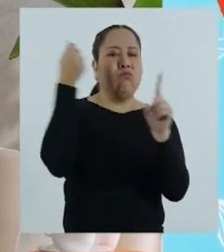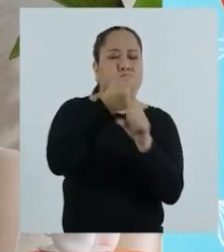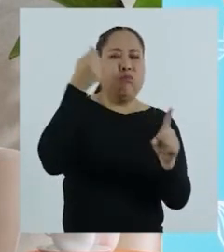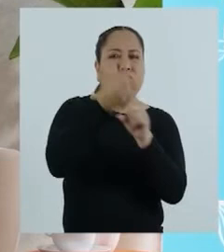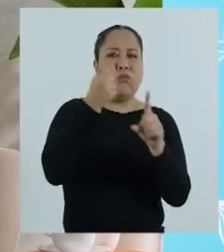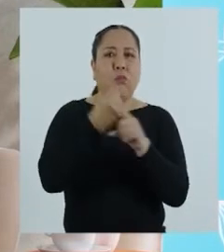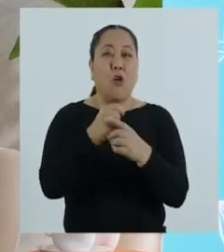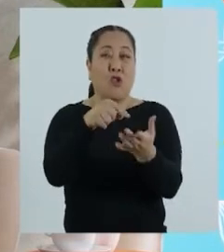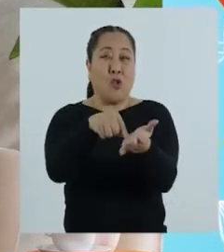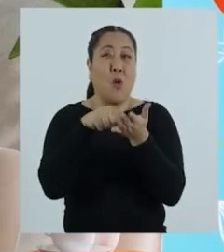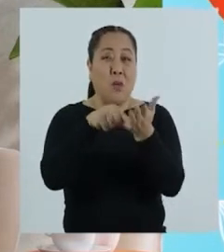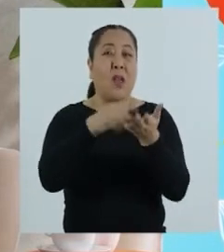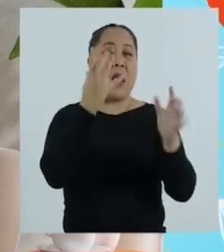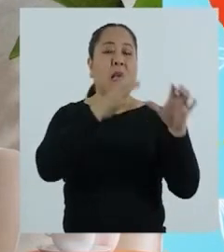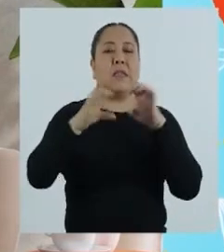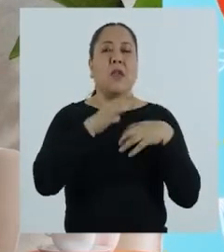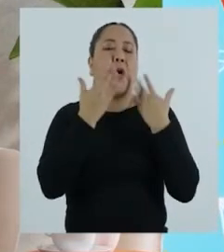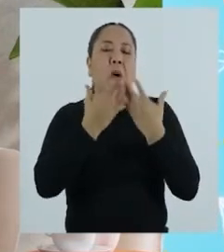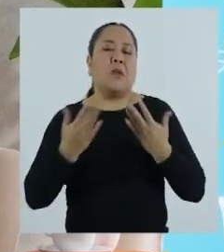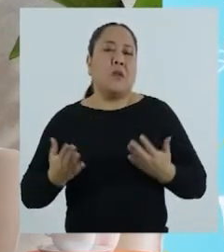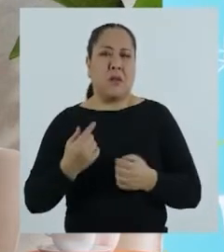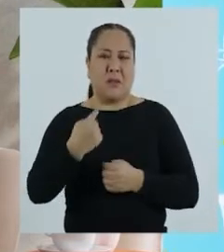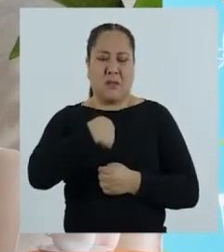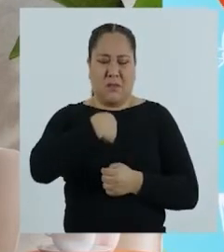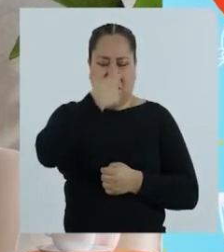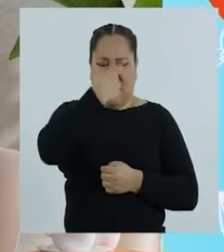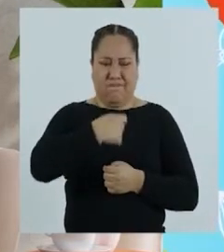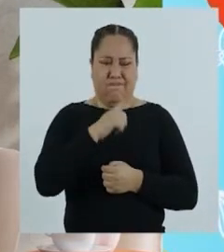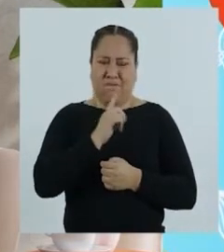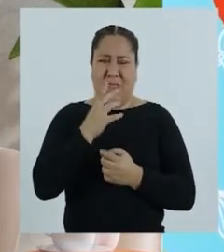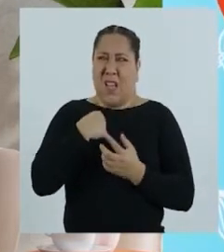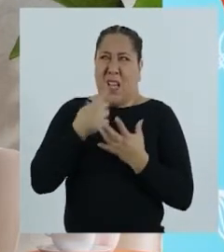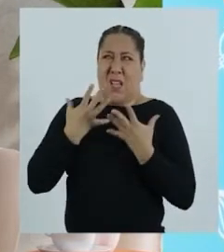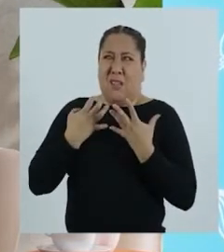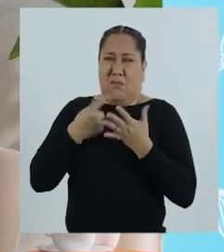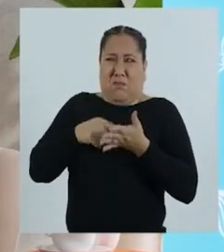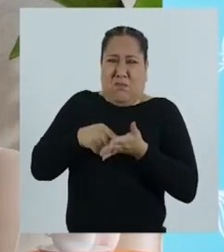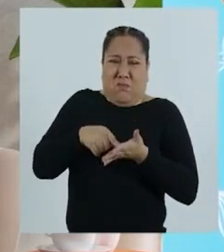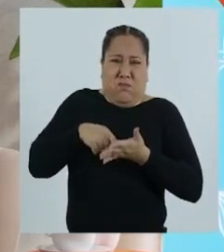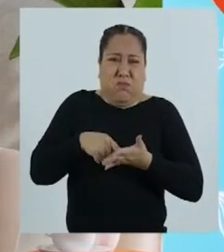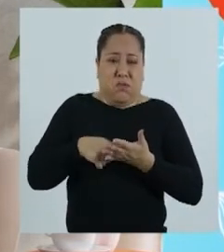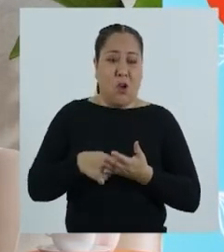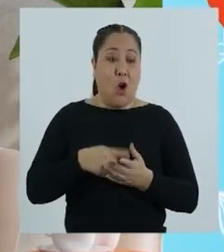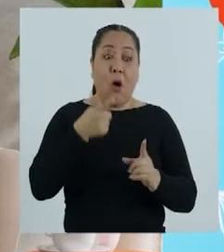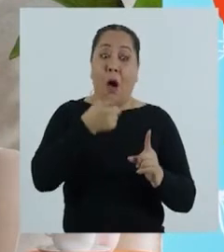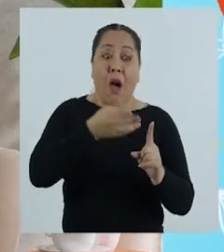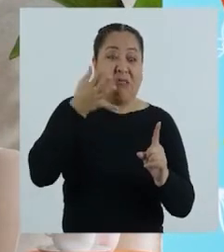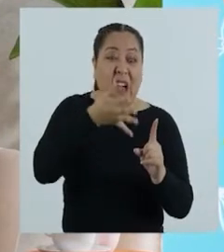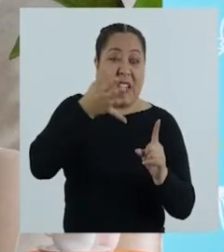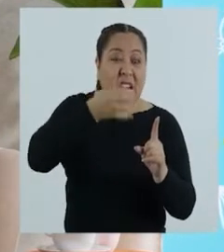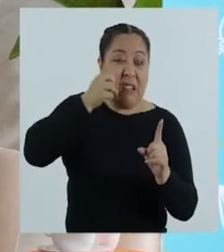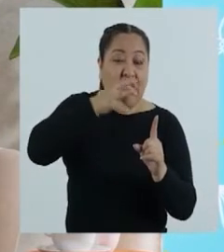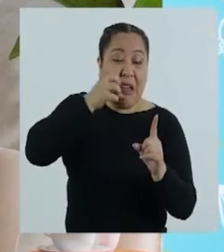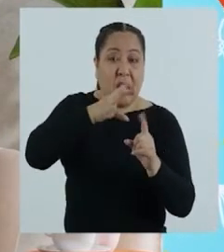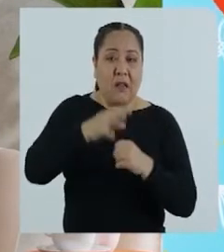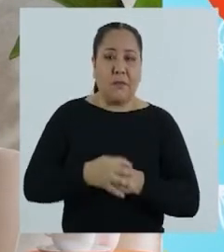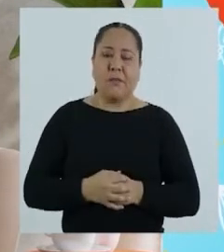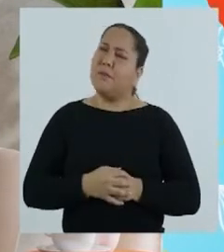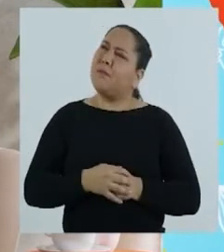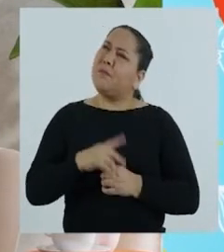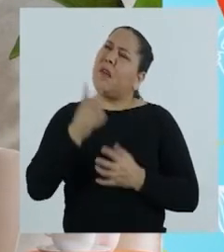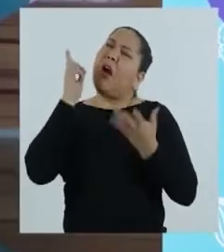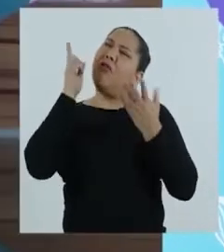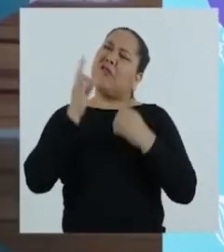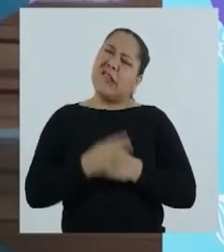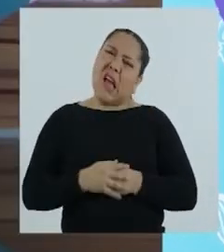violencia física. Cuando se obliga a realizar cosas que uno no quiere o existen amenazas contra la integridad